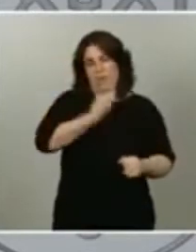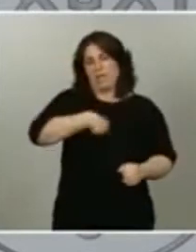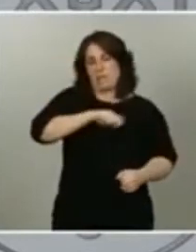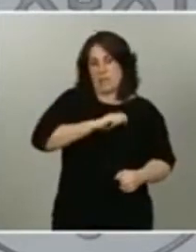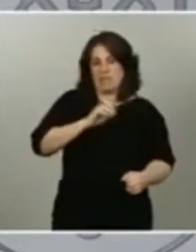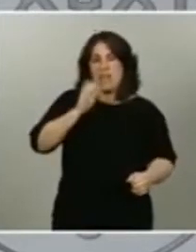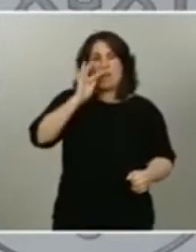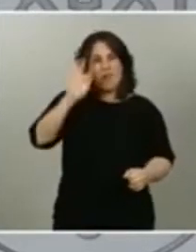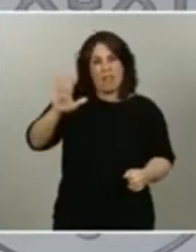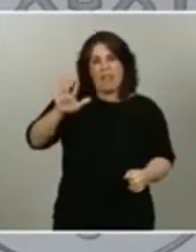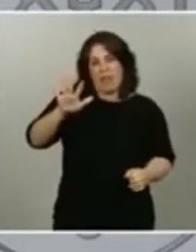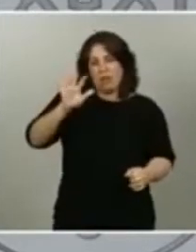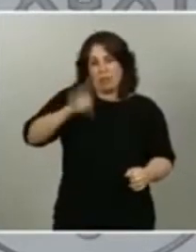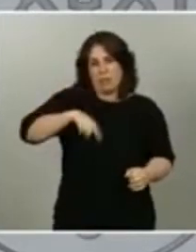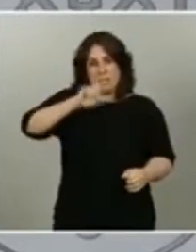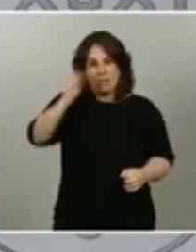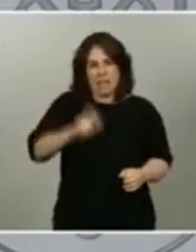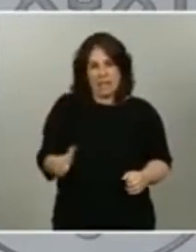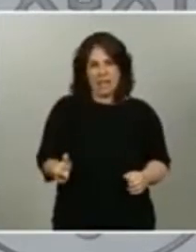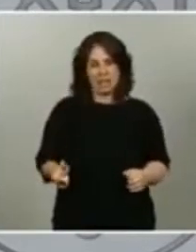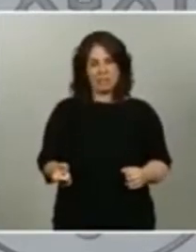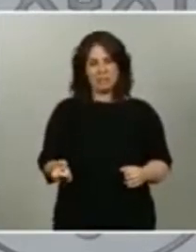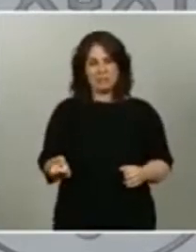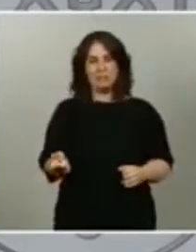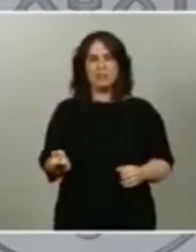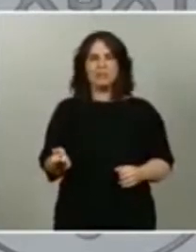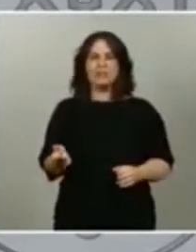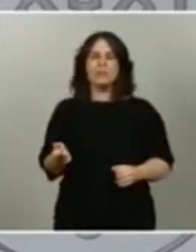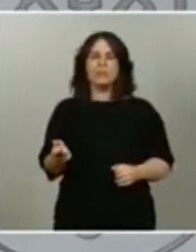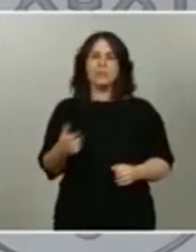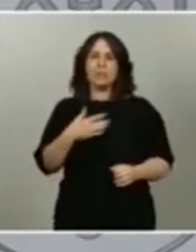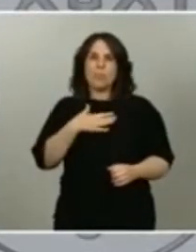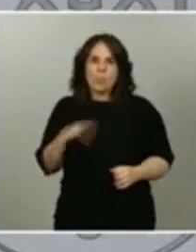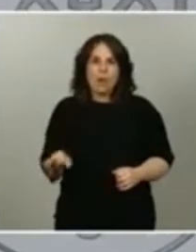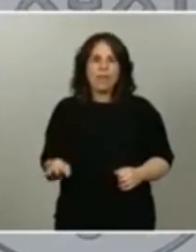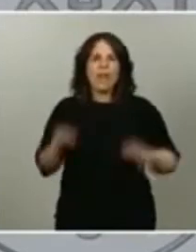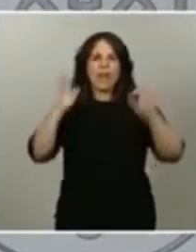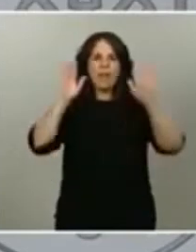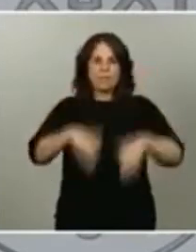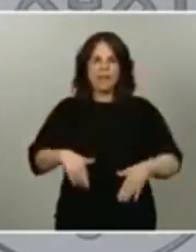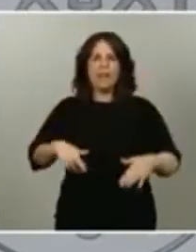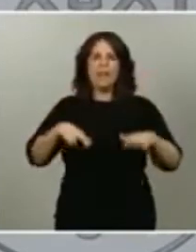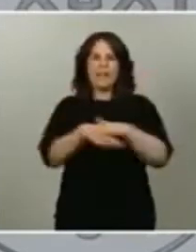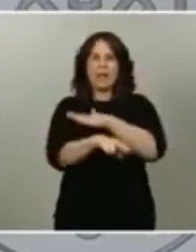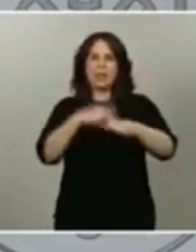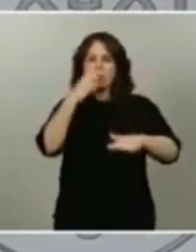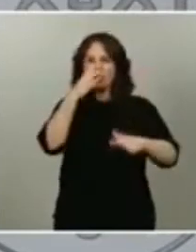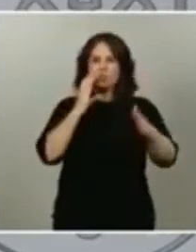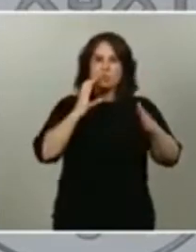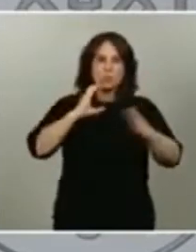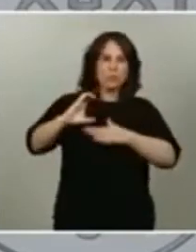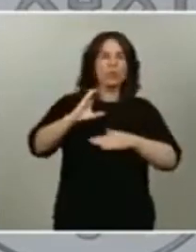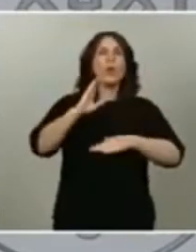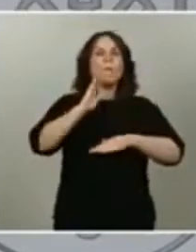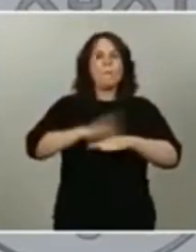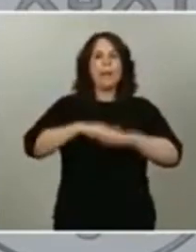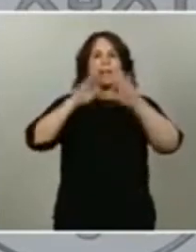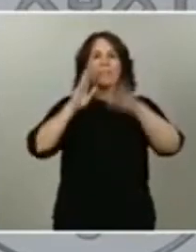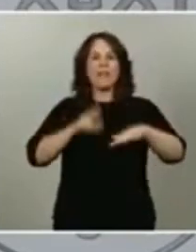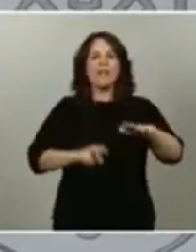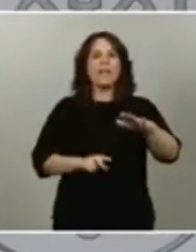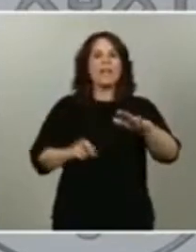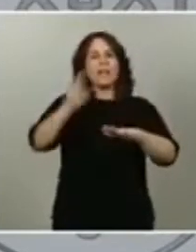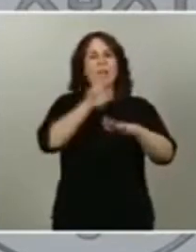de aproximar un volumen de recursos que nos permita que la recuperación económica se produzca en el menor plazo de tiempo